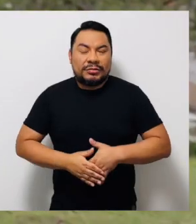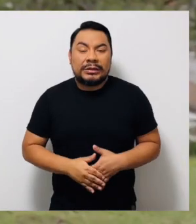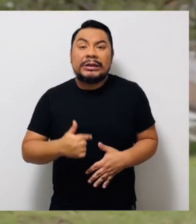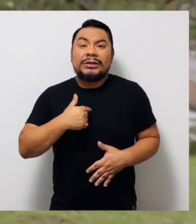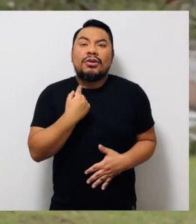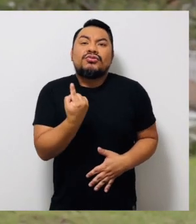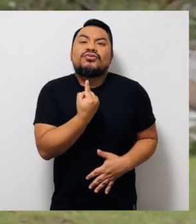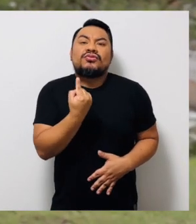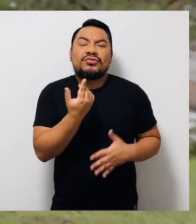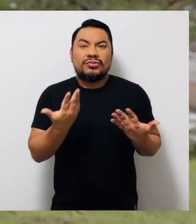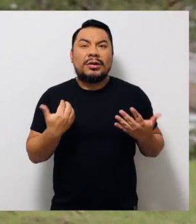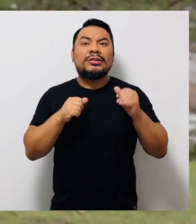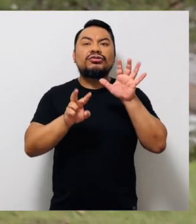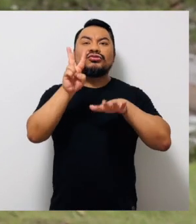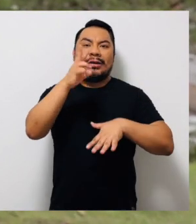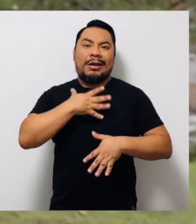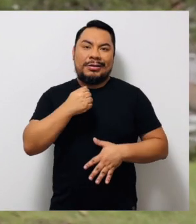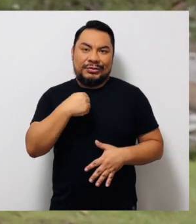¿Qué es ingeniería civil?